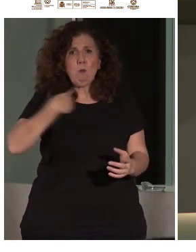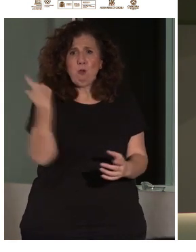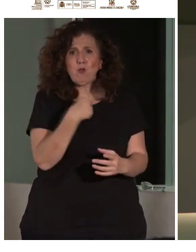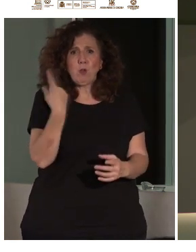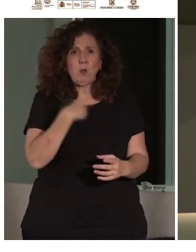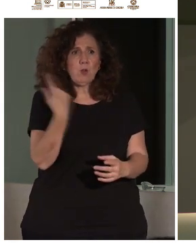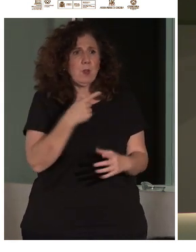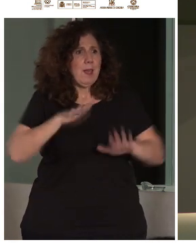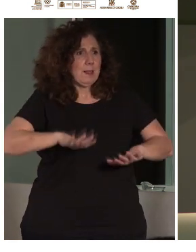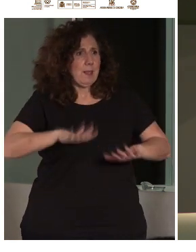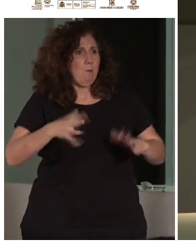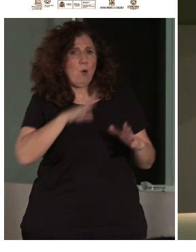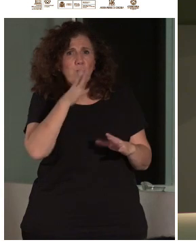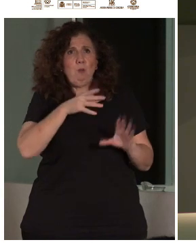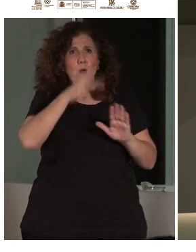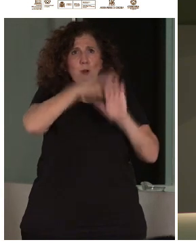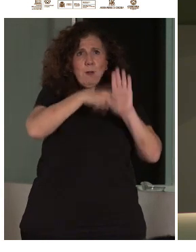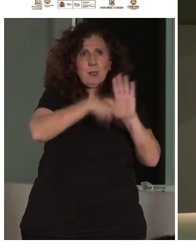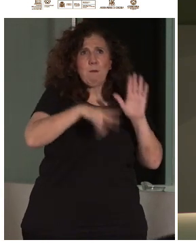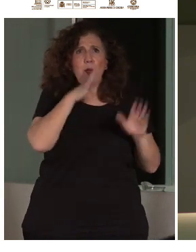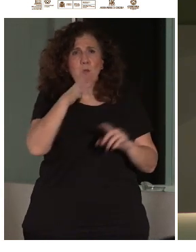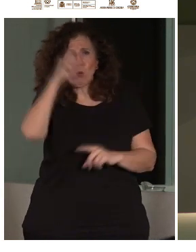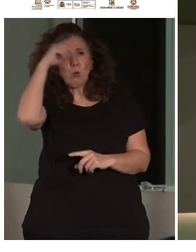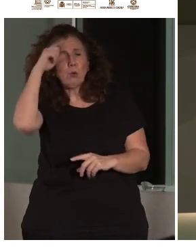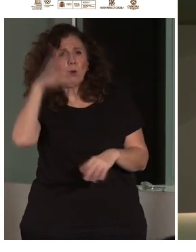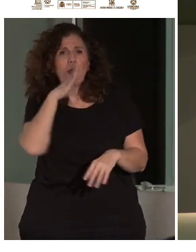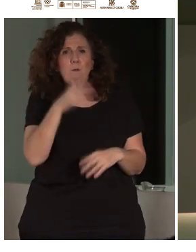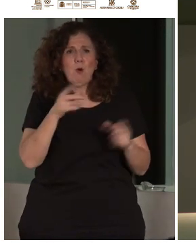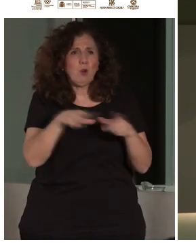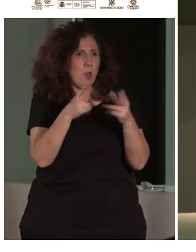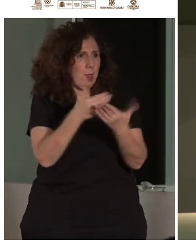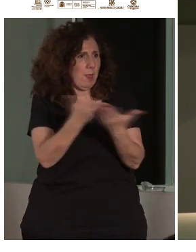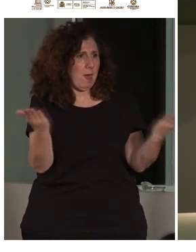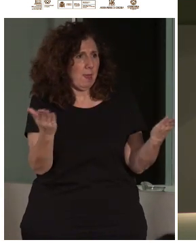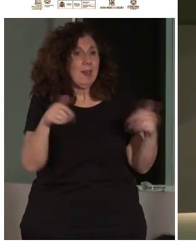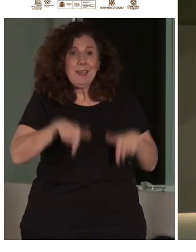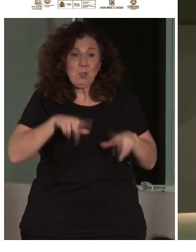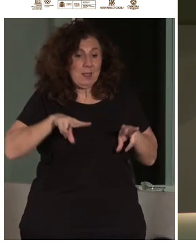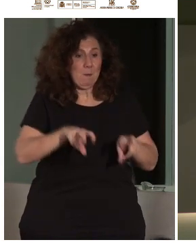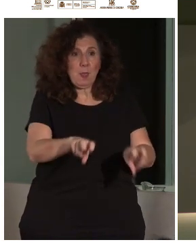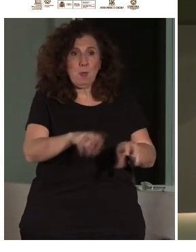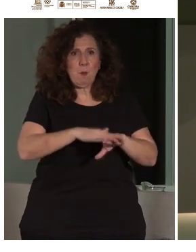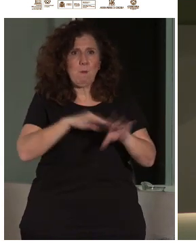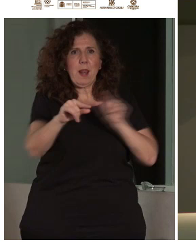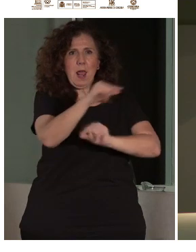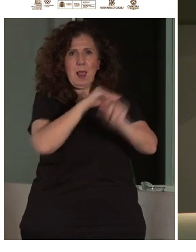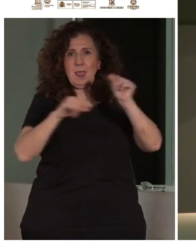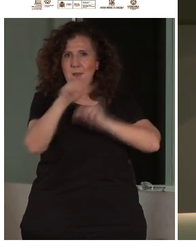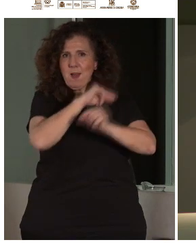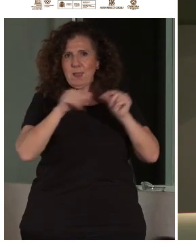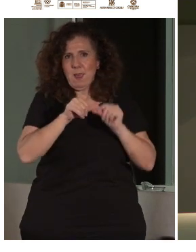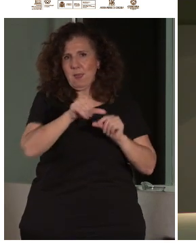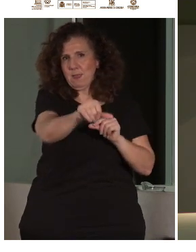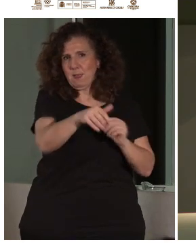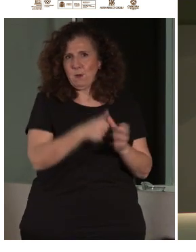a nivel social, a nivel cultural y es el punto de partida de todo el debate que vamos a tener hoy, ¿no?